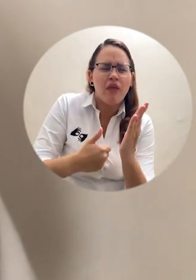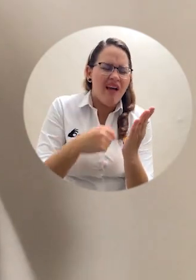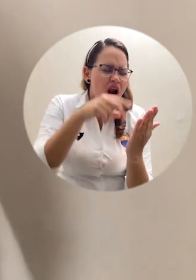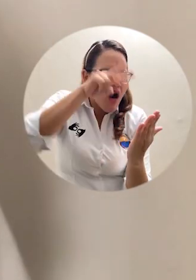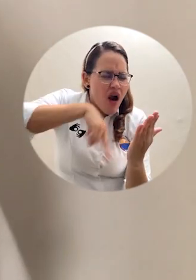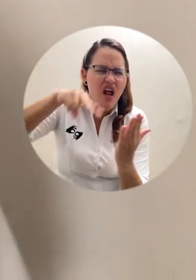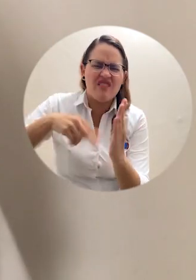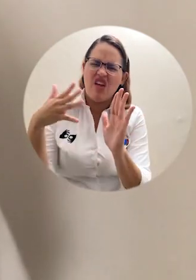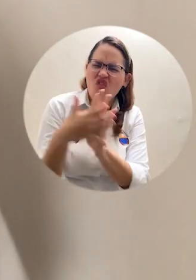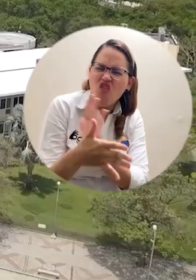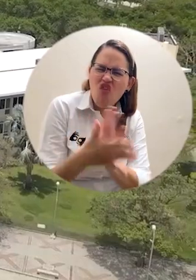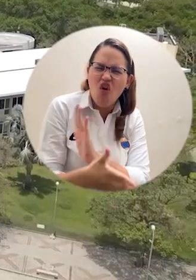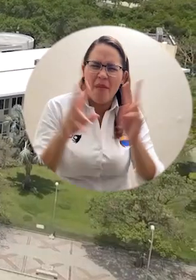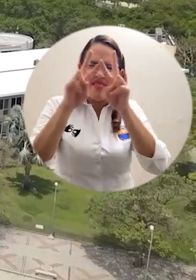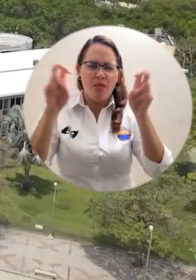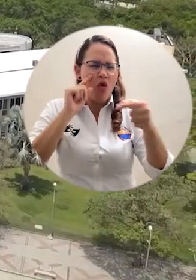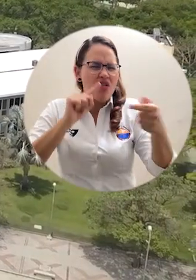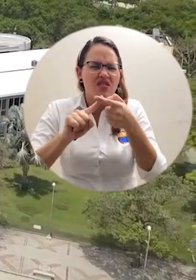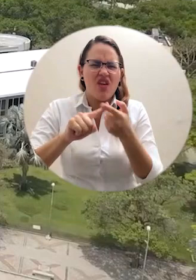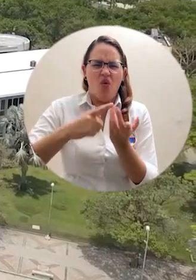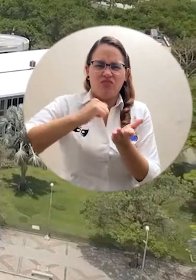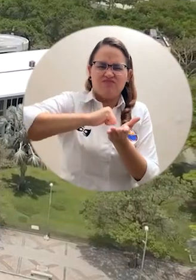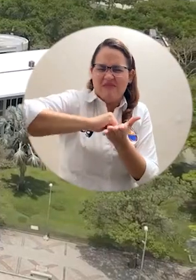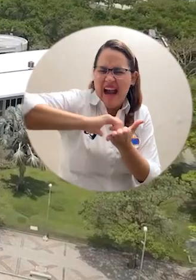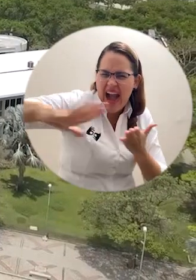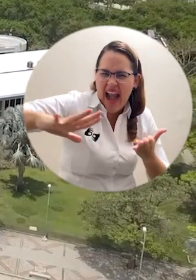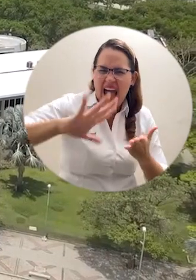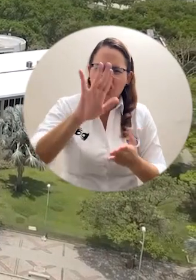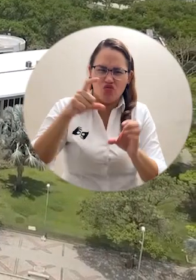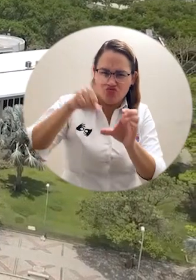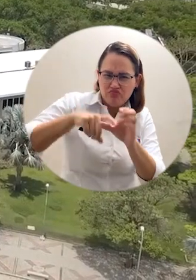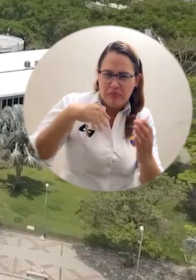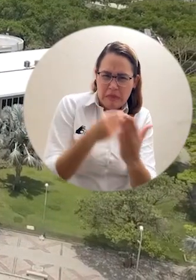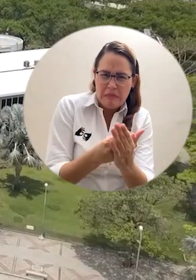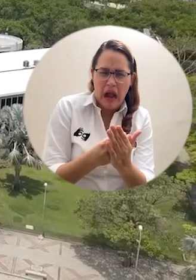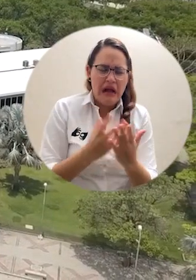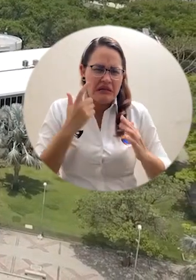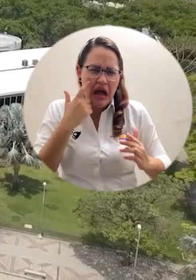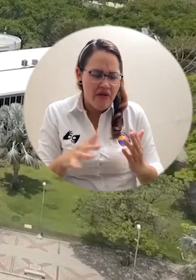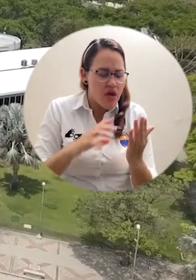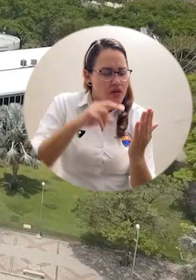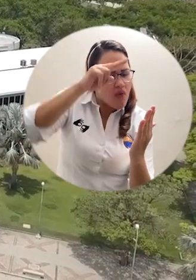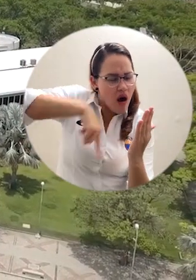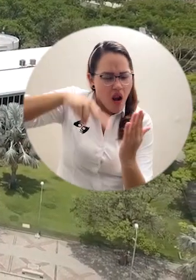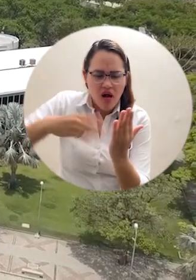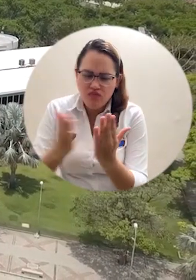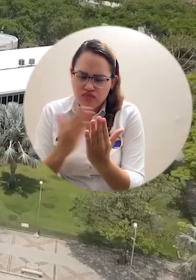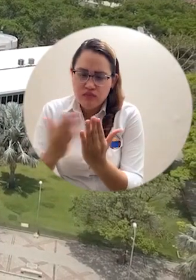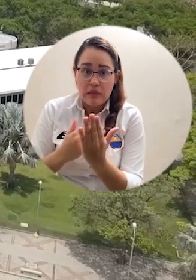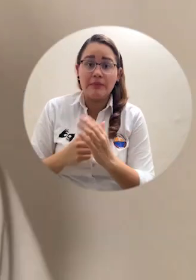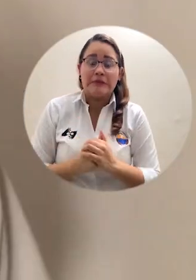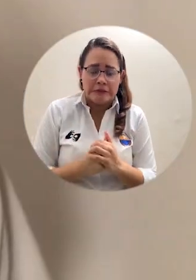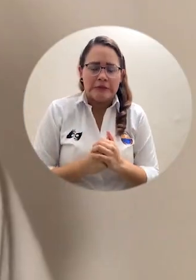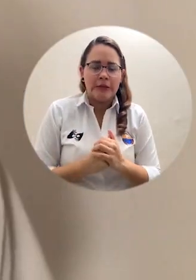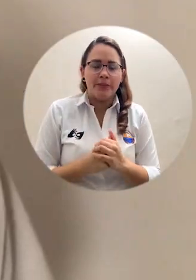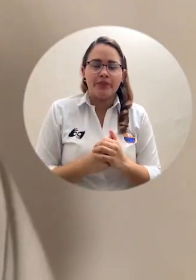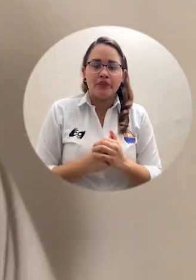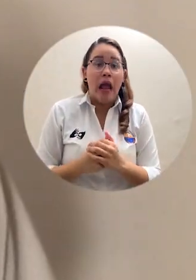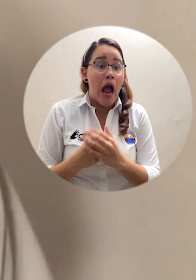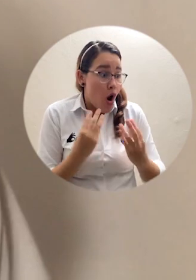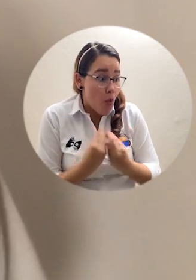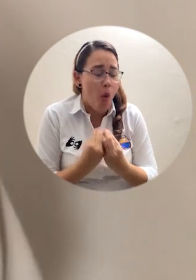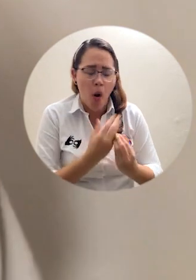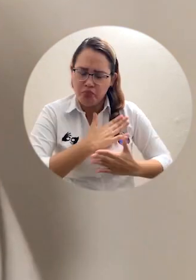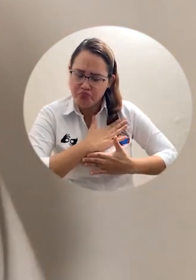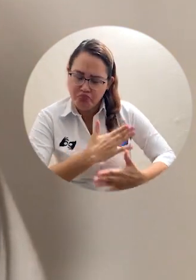100% de los estudiantes a partir de unos ajustes presupuestales y administrativos. El informe de